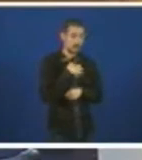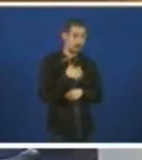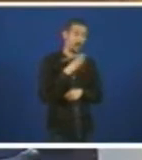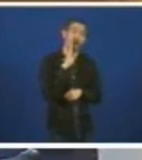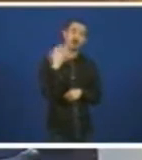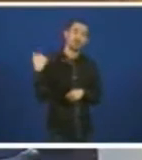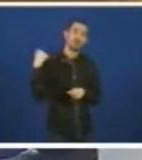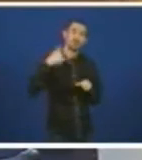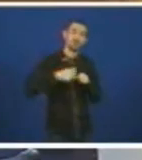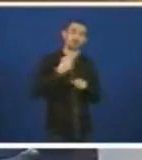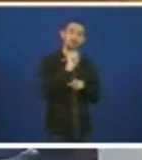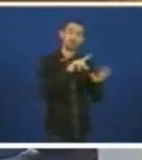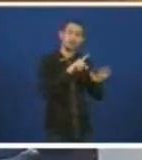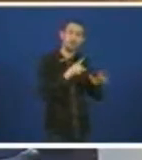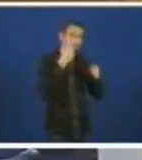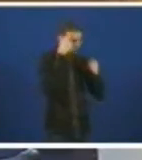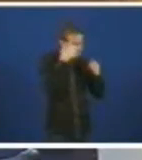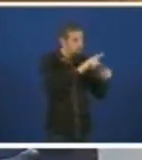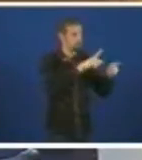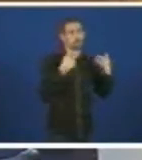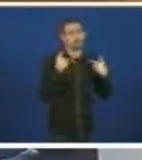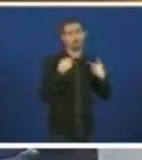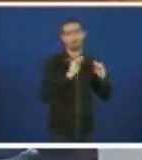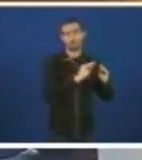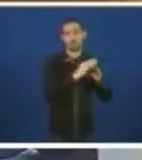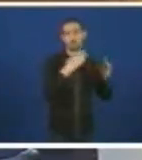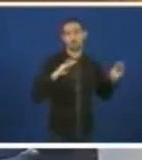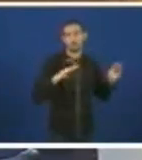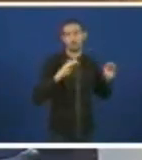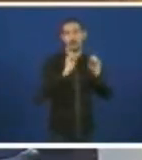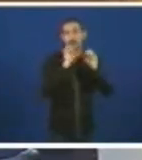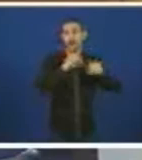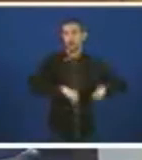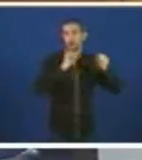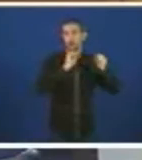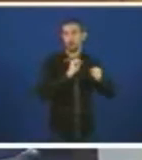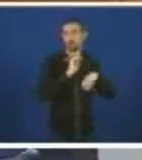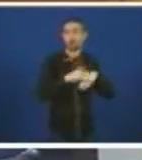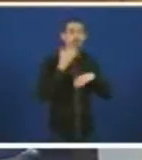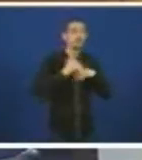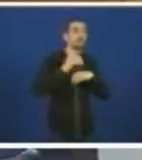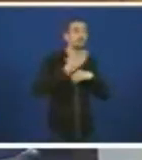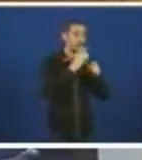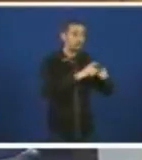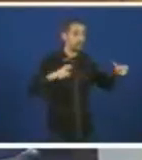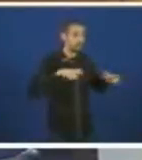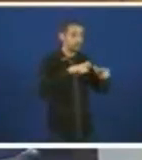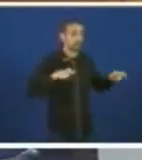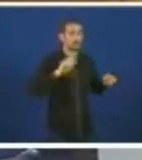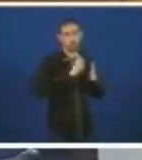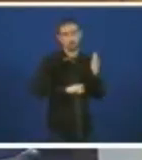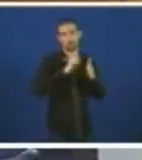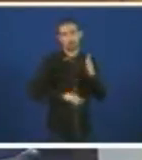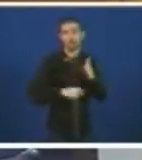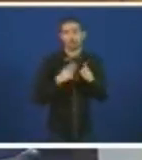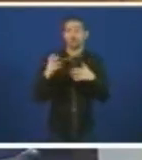e facía responsable a Povisa neste acordo, que tamén asinou Povisa, das futuras ampliacións de personal. En marzo deste ano,